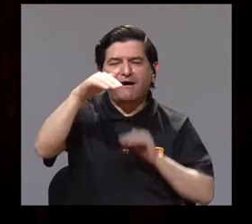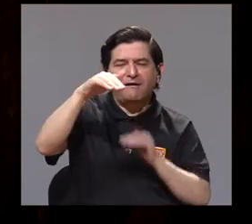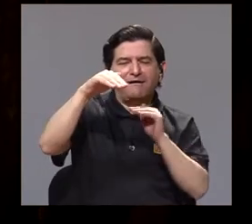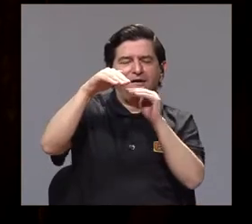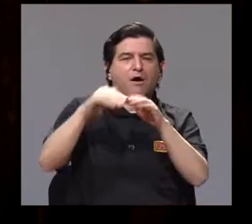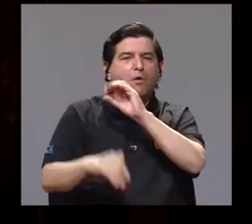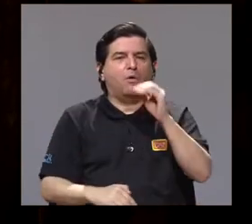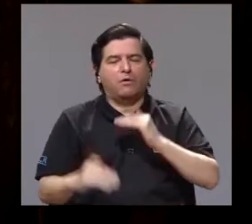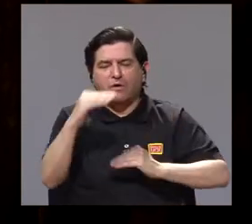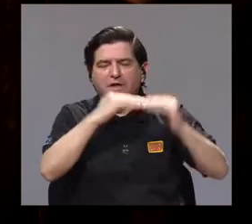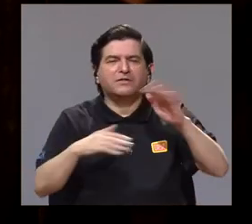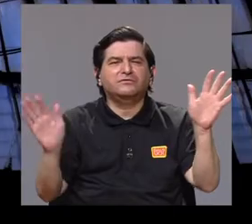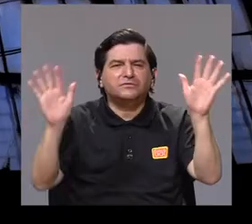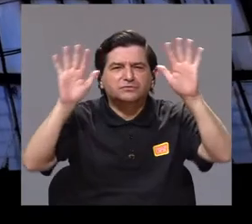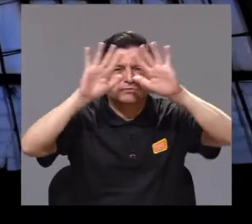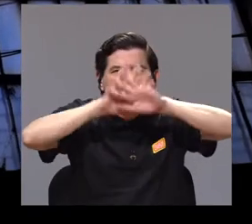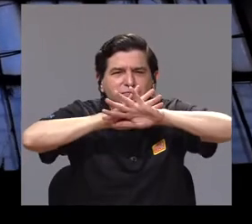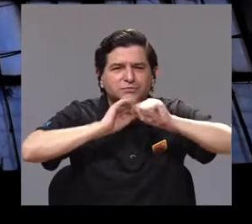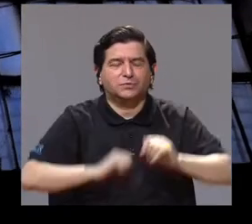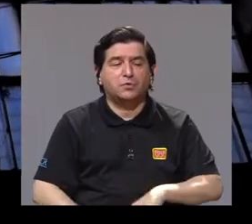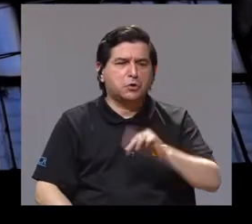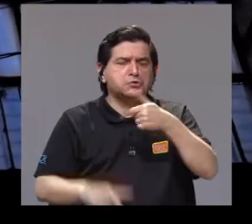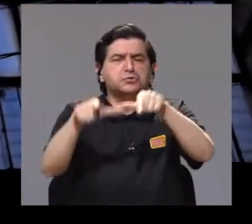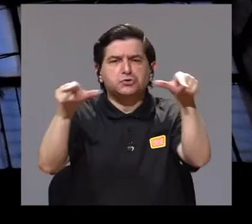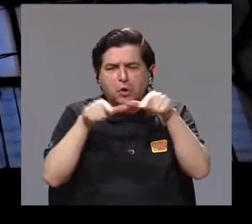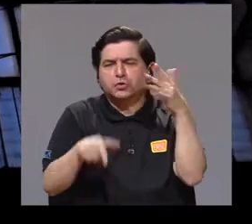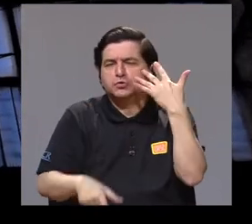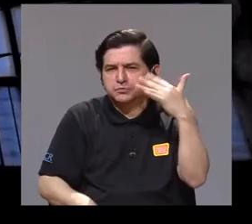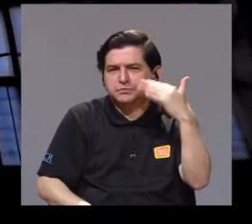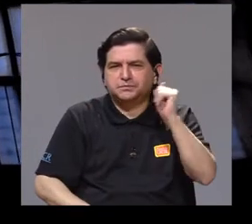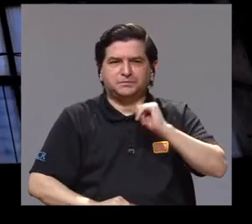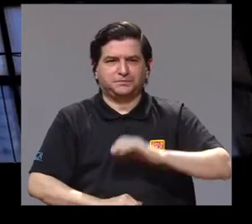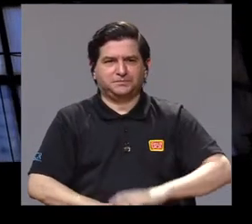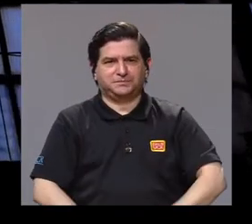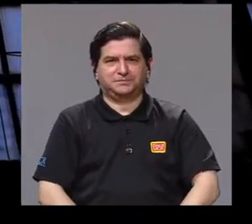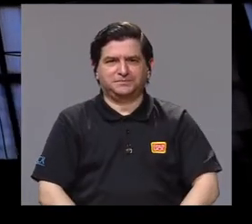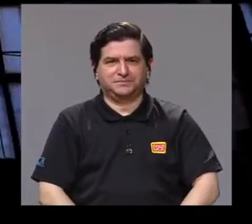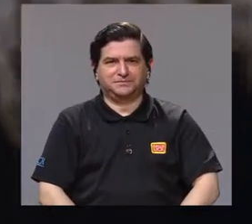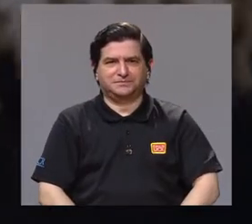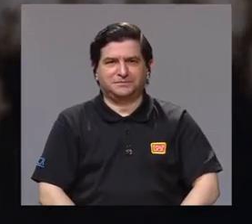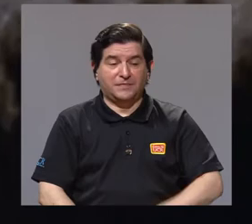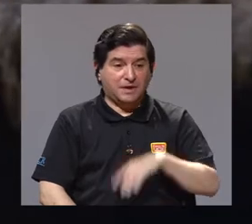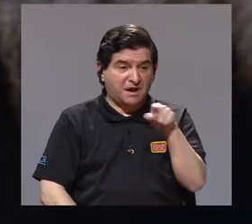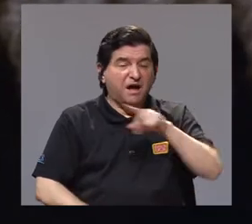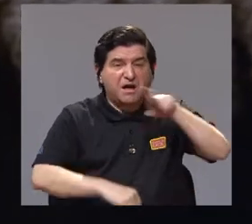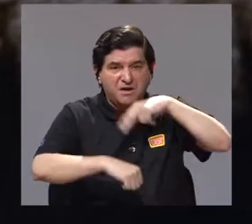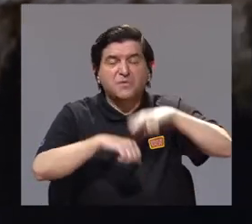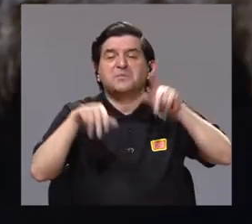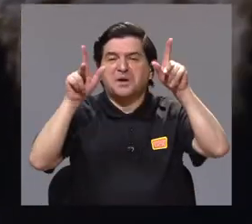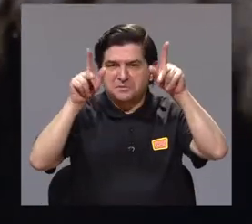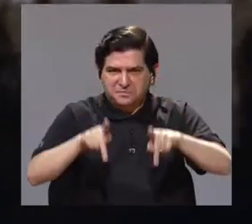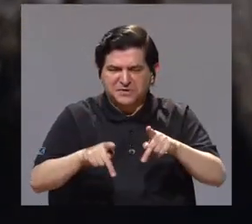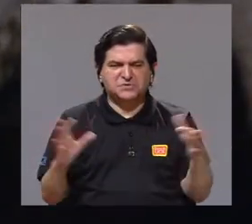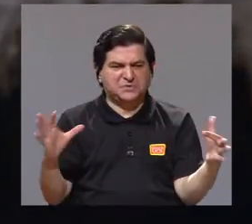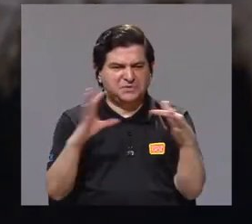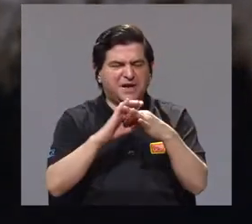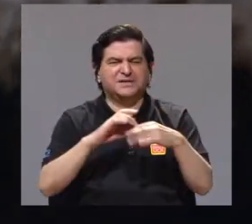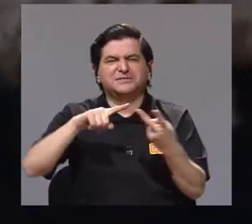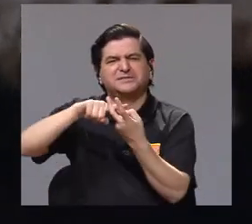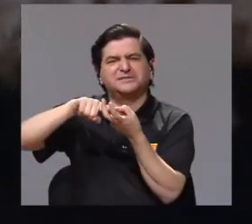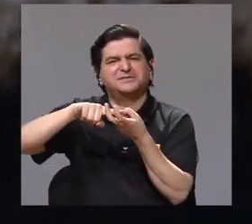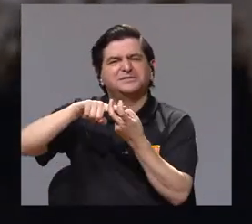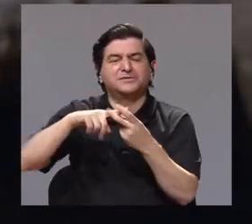Música En bodegas y edificios oscuros, entre otros espacios. Música Aunque es común que las